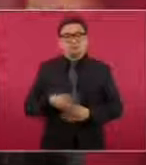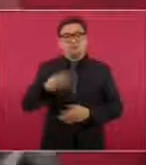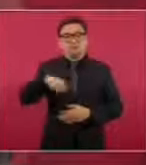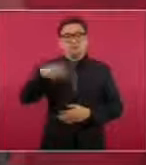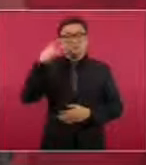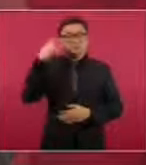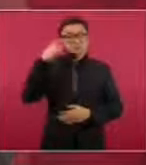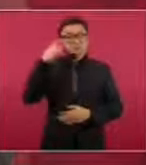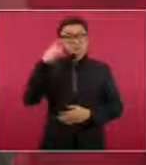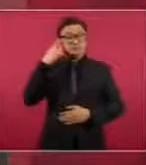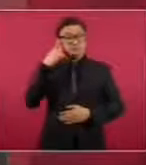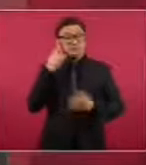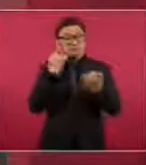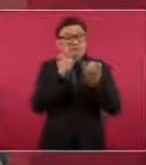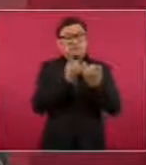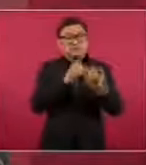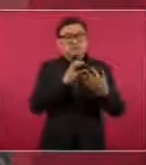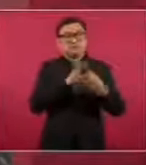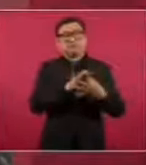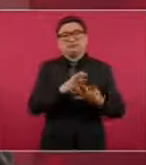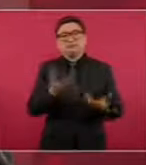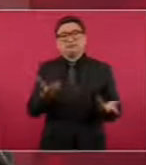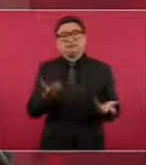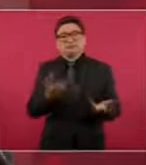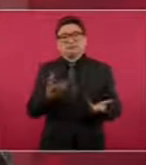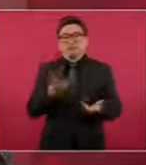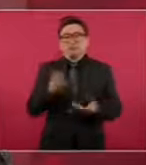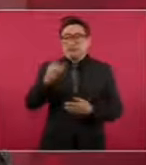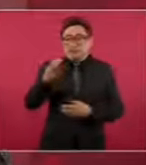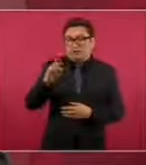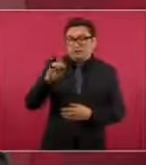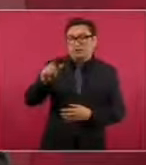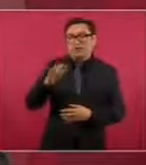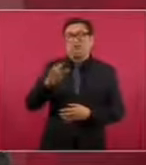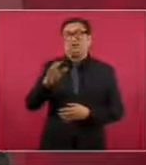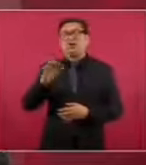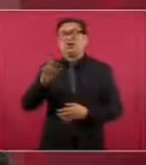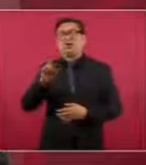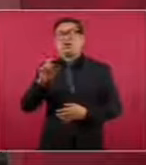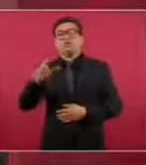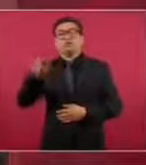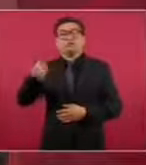coincido con Aguilar Camín, ni con Krause,